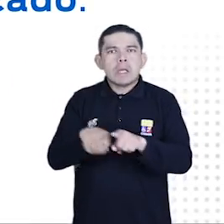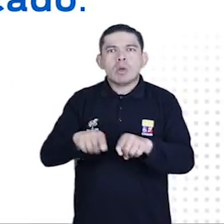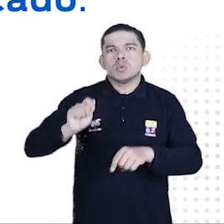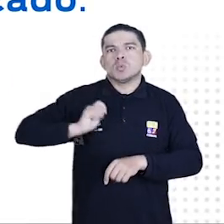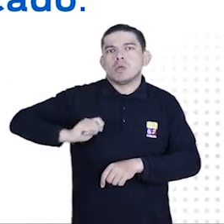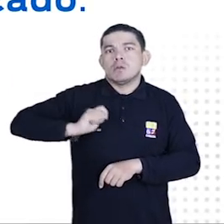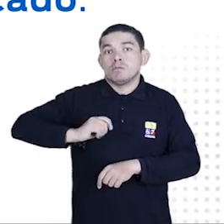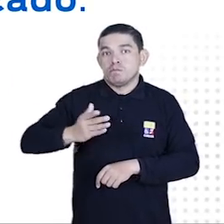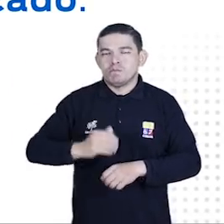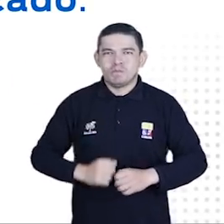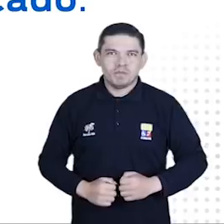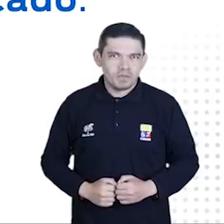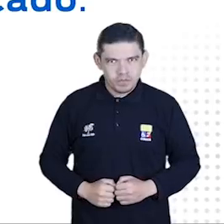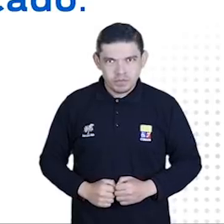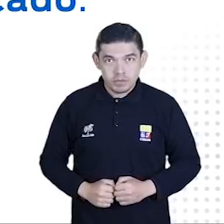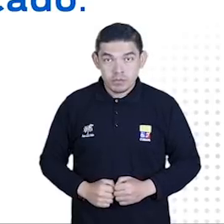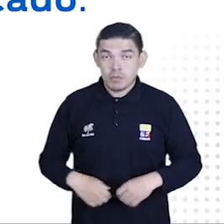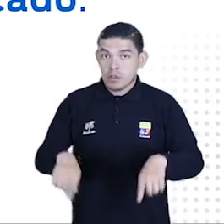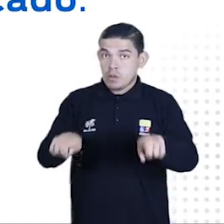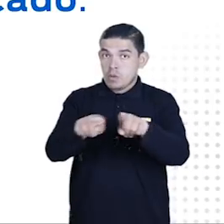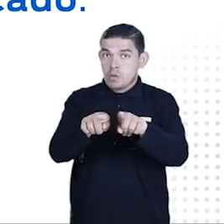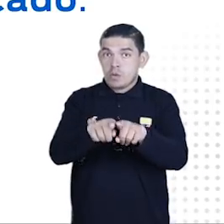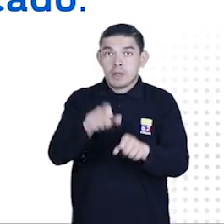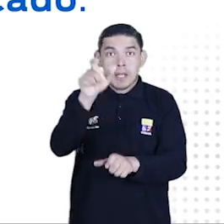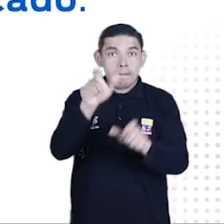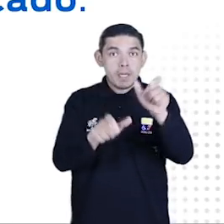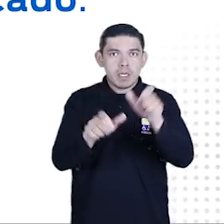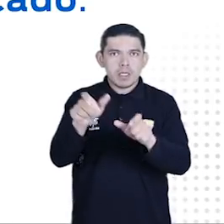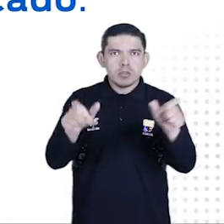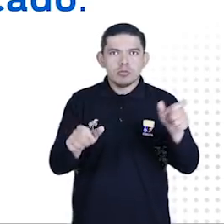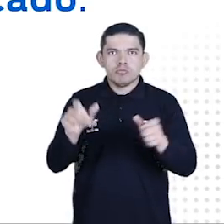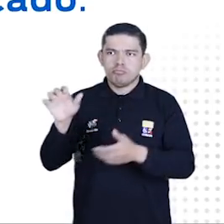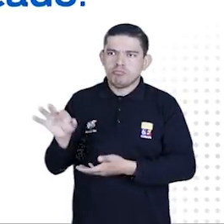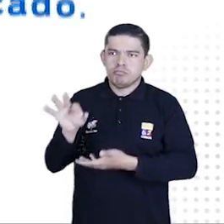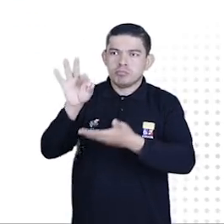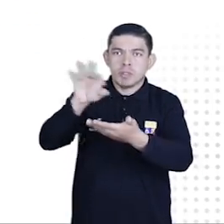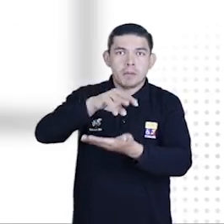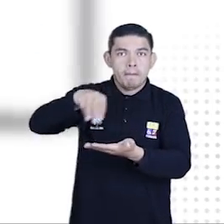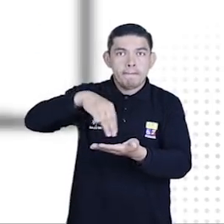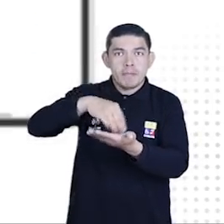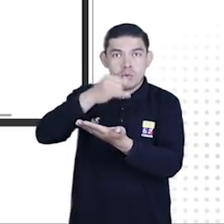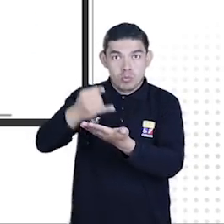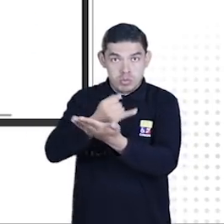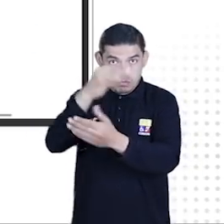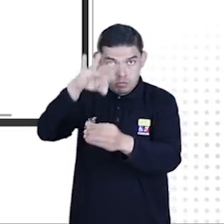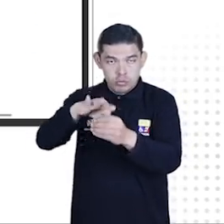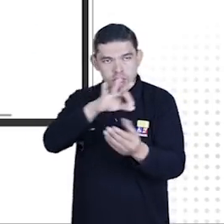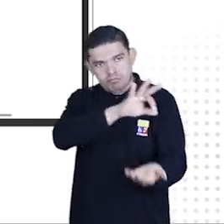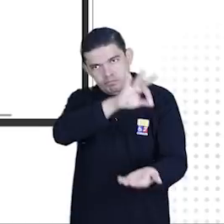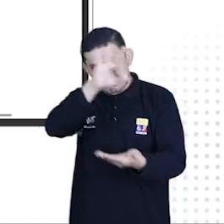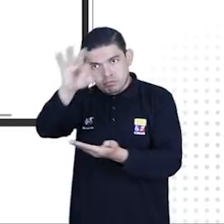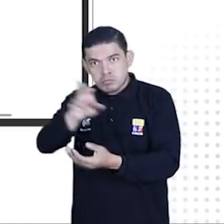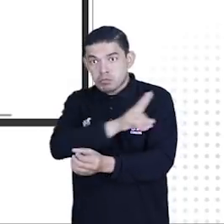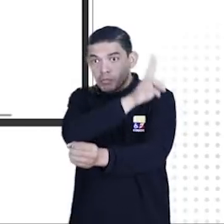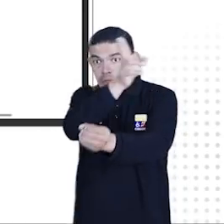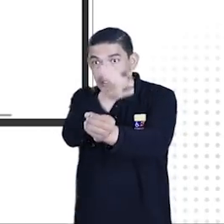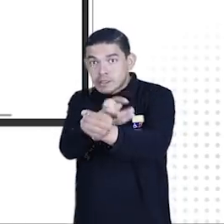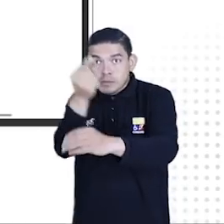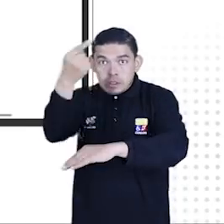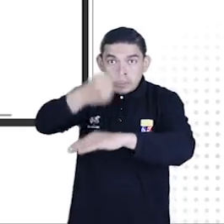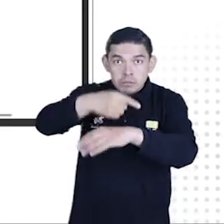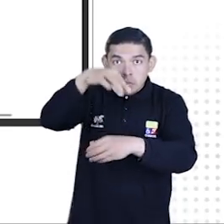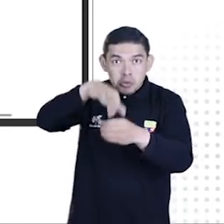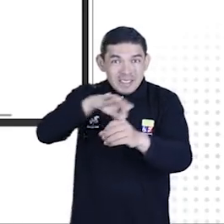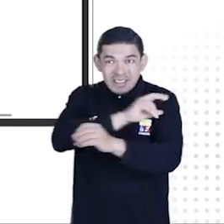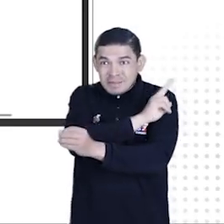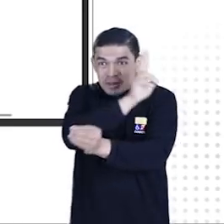serán sancionados con una multa del 10% de un salario básico unificado. Asimismo, las personas que siendo designadas miembros